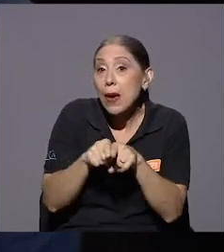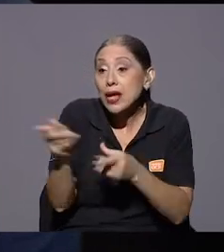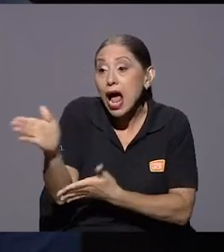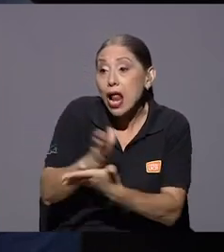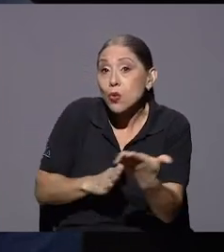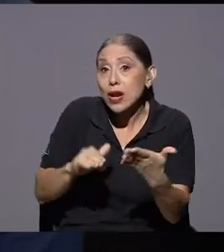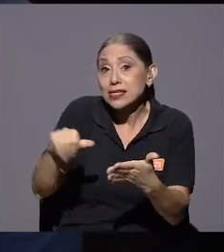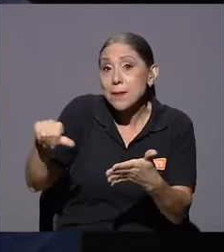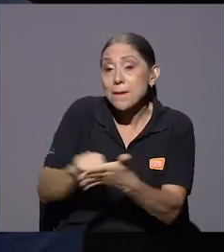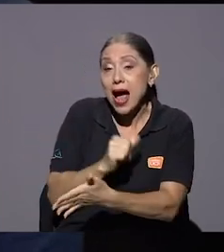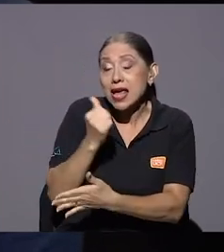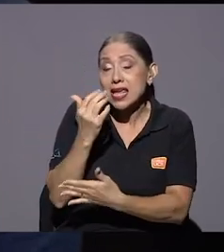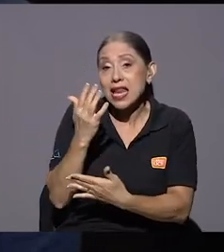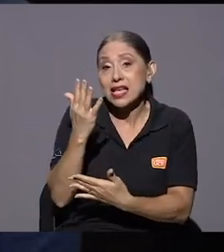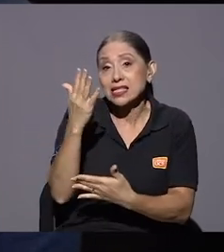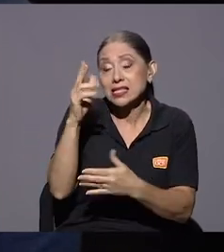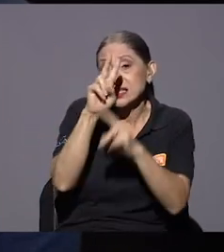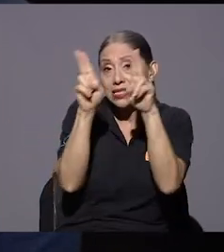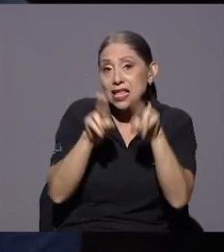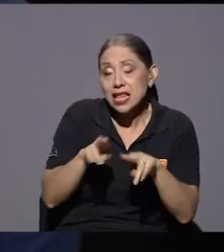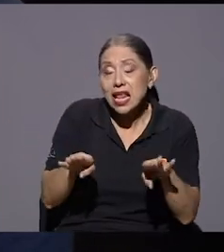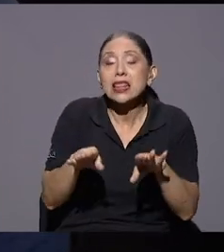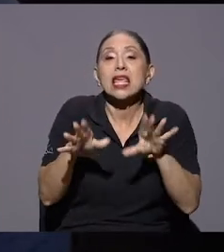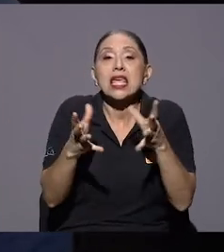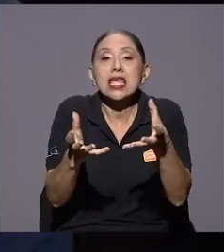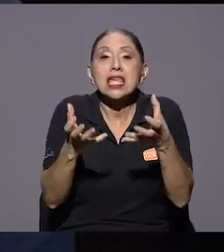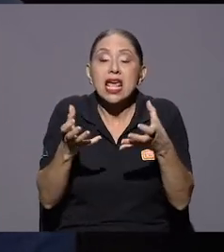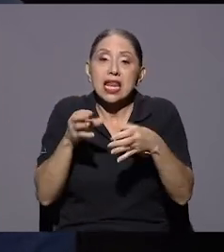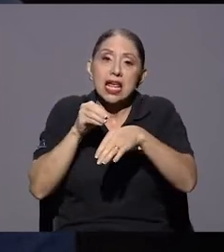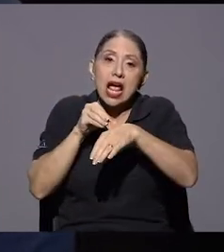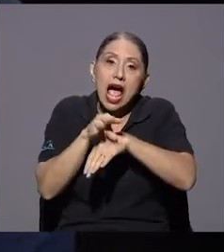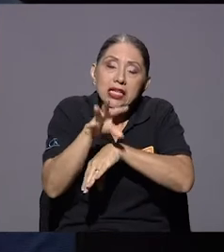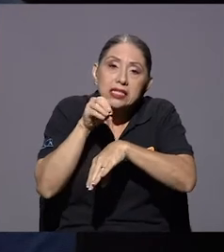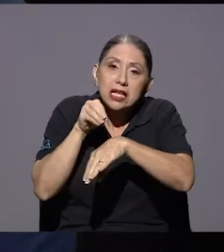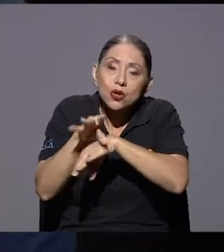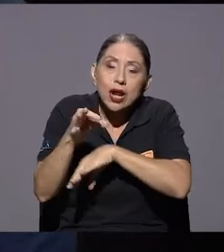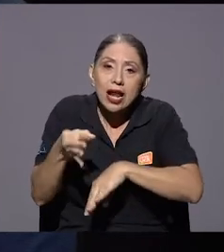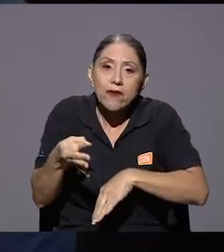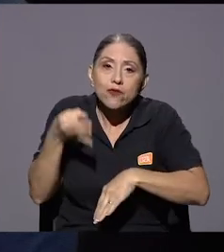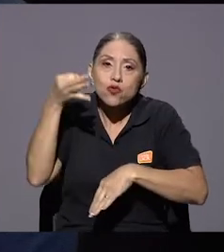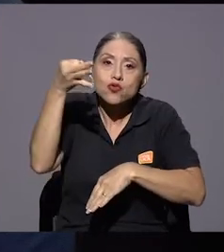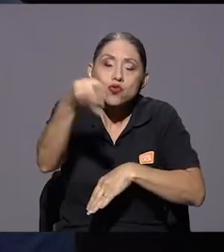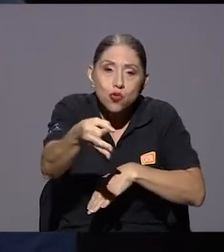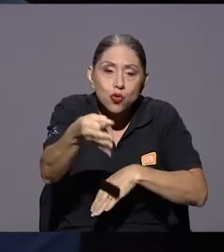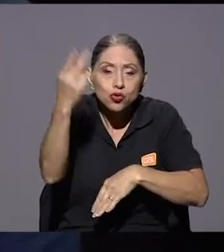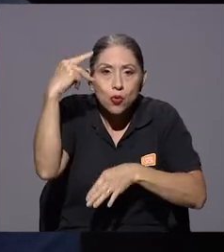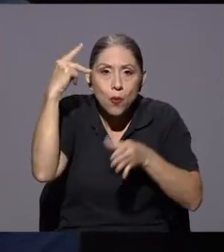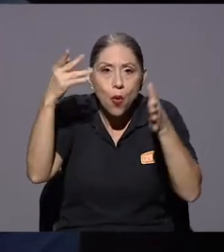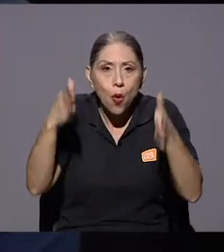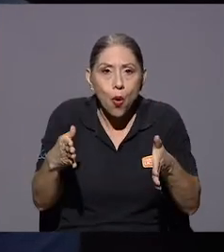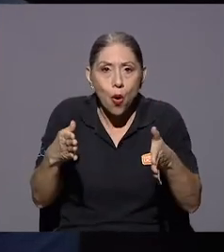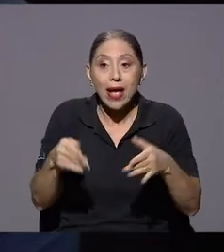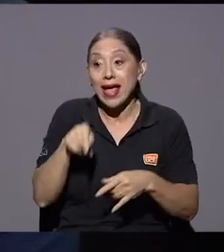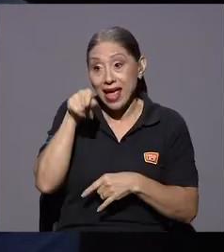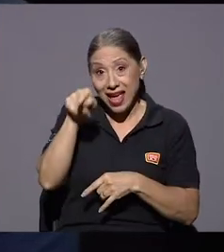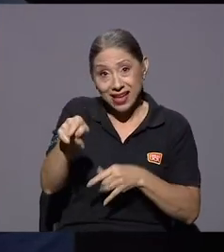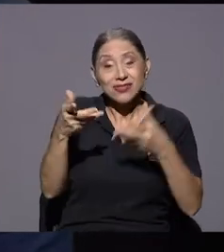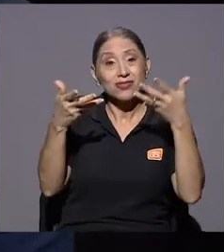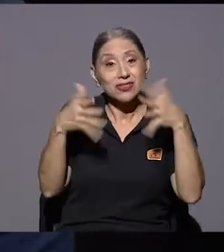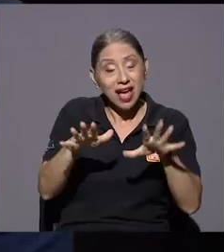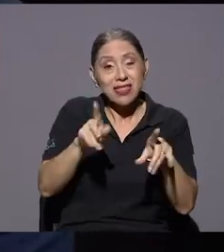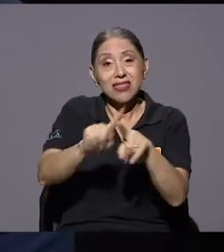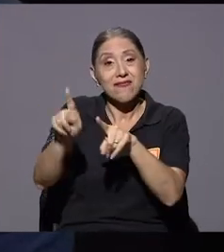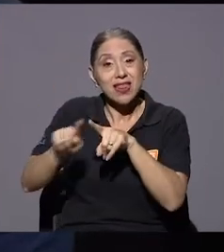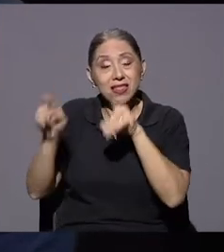queriendo asesorar supuestamente a futuros en este caso específico es una plataforma de desinformación que está en diferentes en